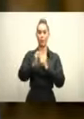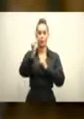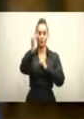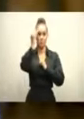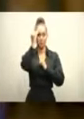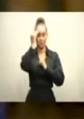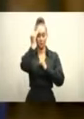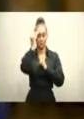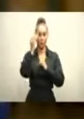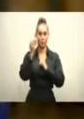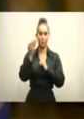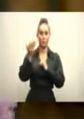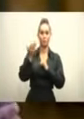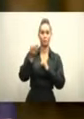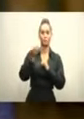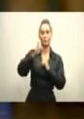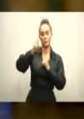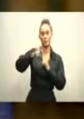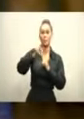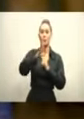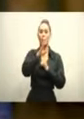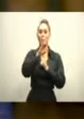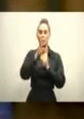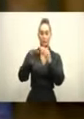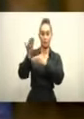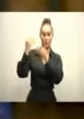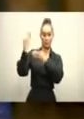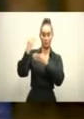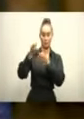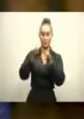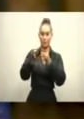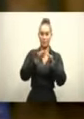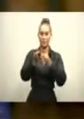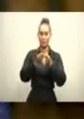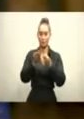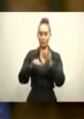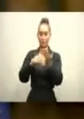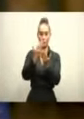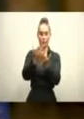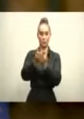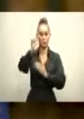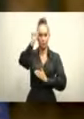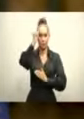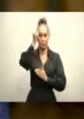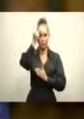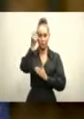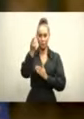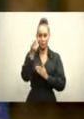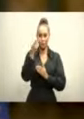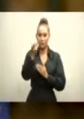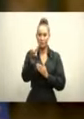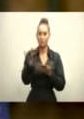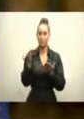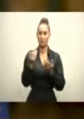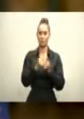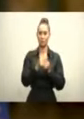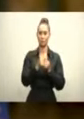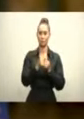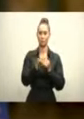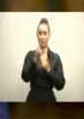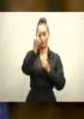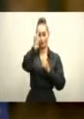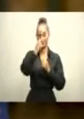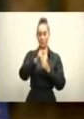antes y explicar en detalles a todos ustedes lo que hemos encontrado en el Estado. No obstante, a 53